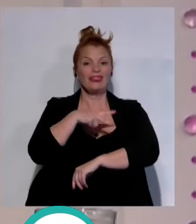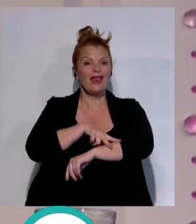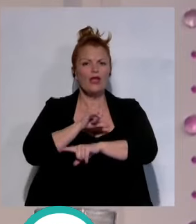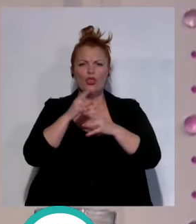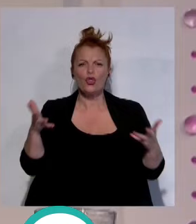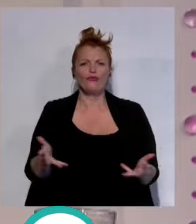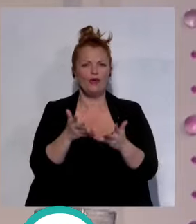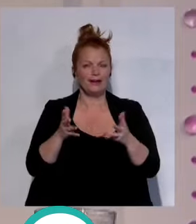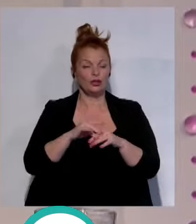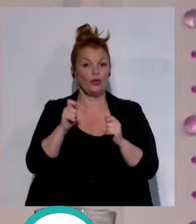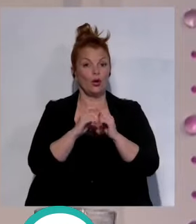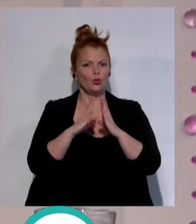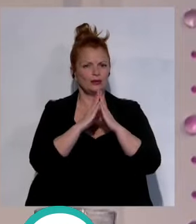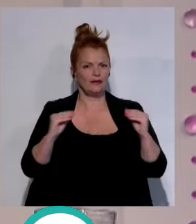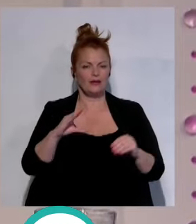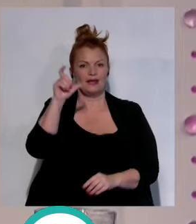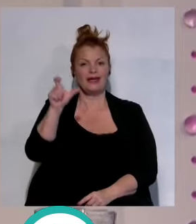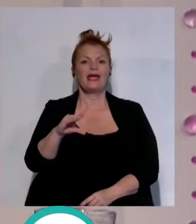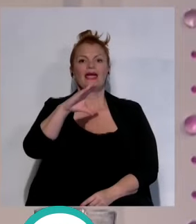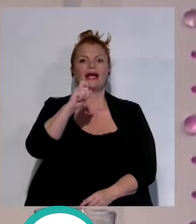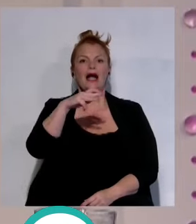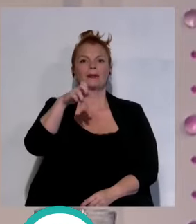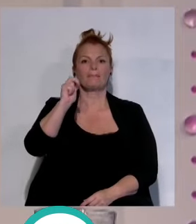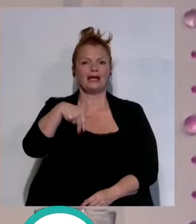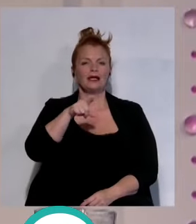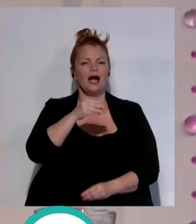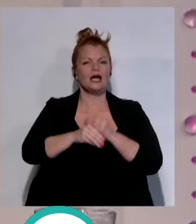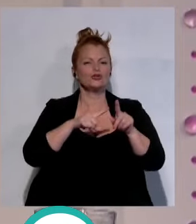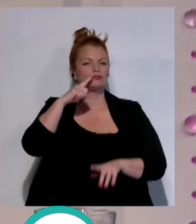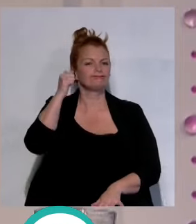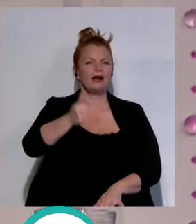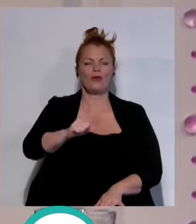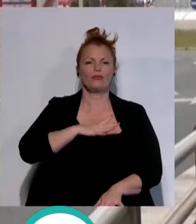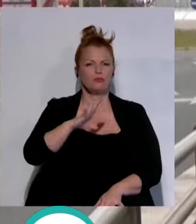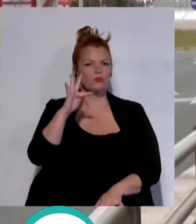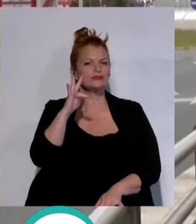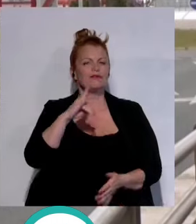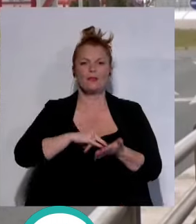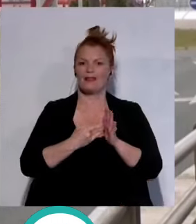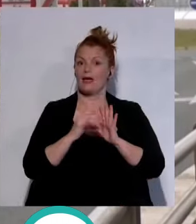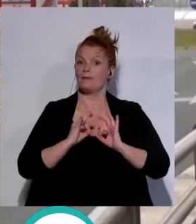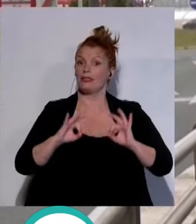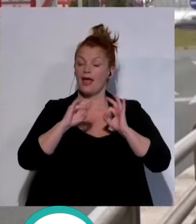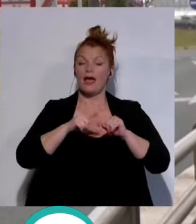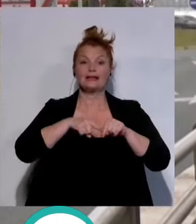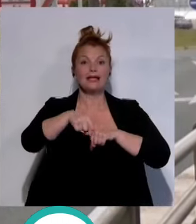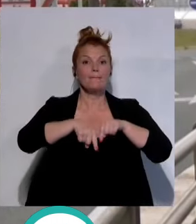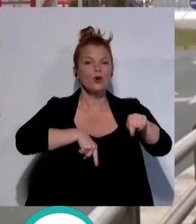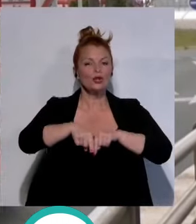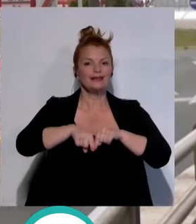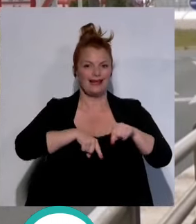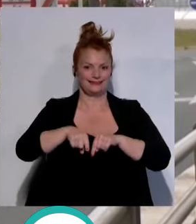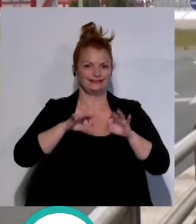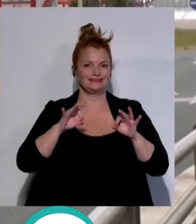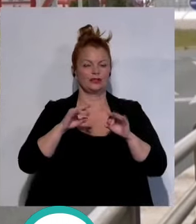fomento de la Junta de Andalucía Carmen Sánchez ha realizado una valoración muy positiva del plan especial de transporte del consorcio